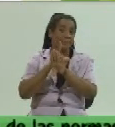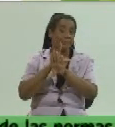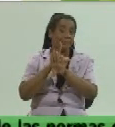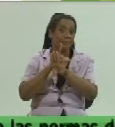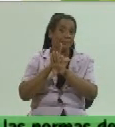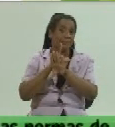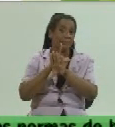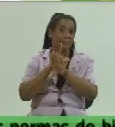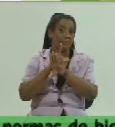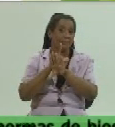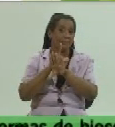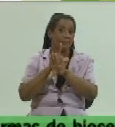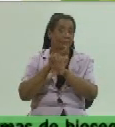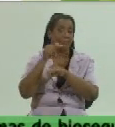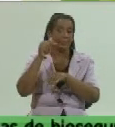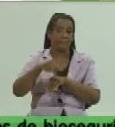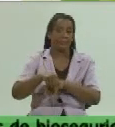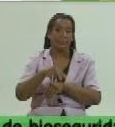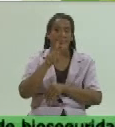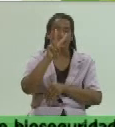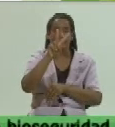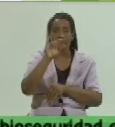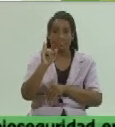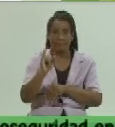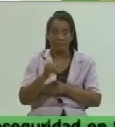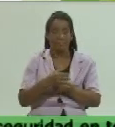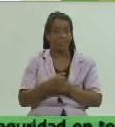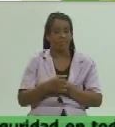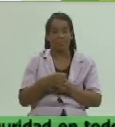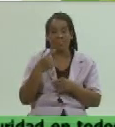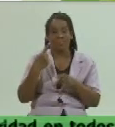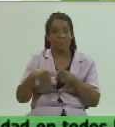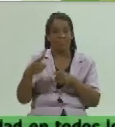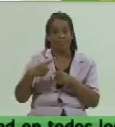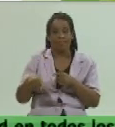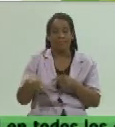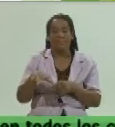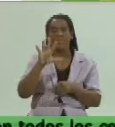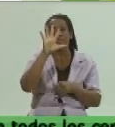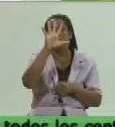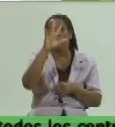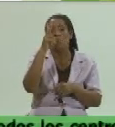por este decreto a 26 o sea que eso nos da una suma 52